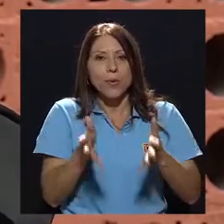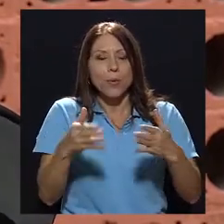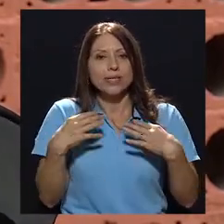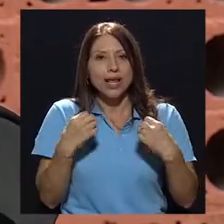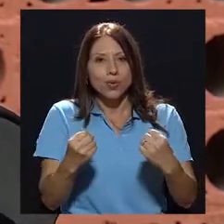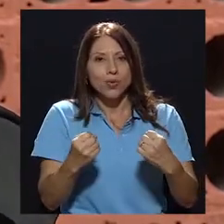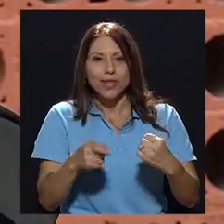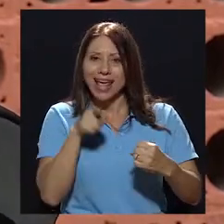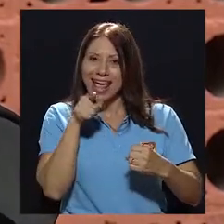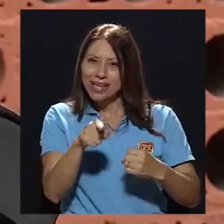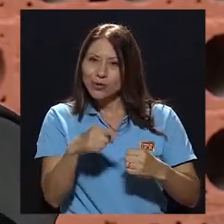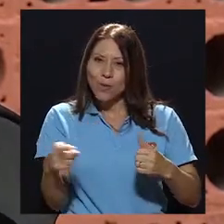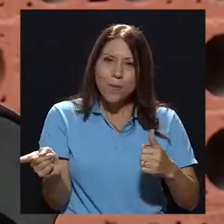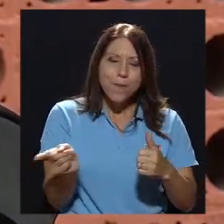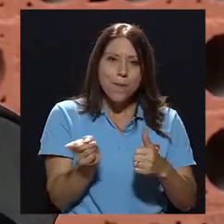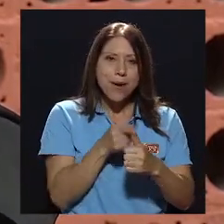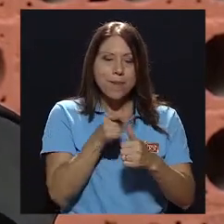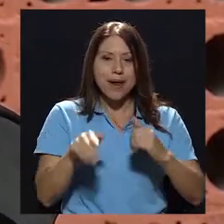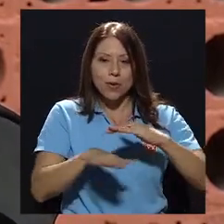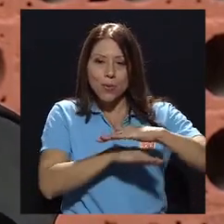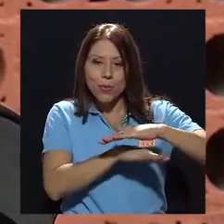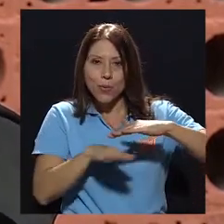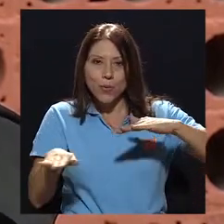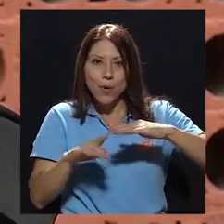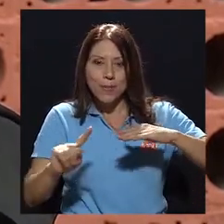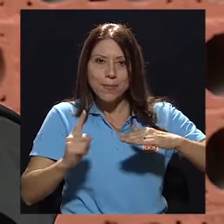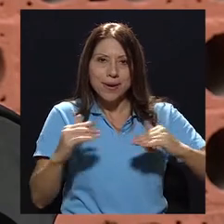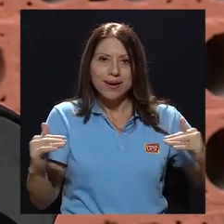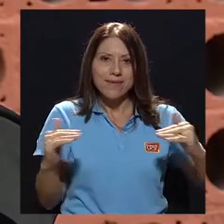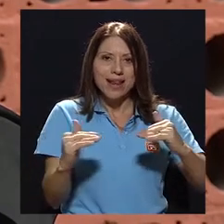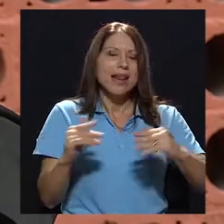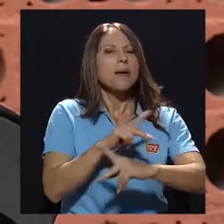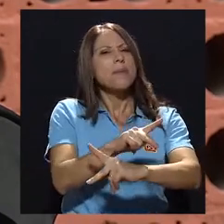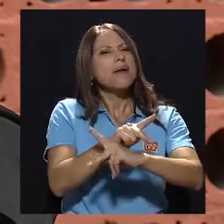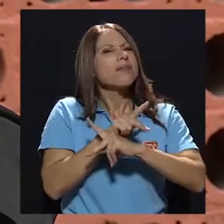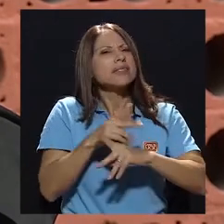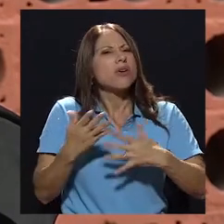nivel de atención. ¿Qué hace en prevención el primer nivel de atención?